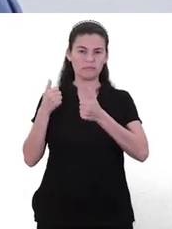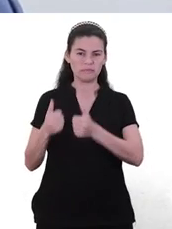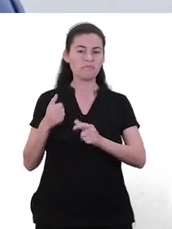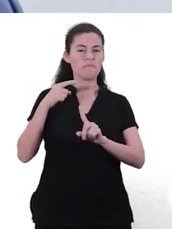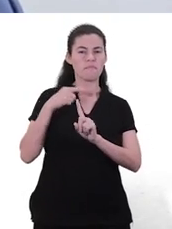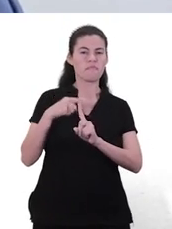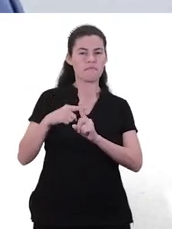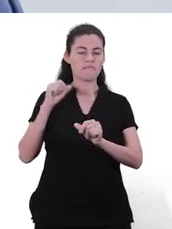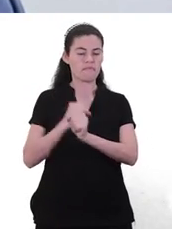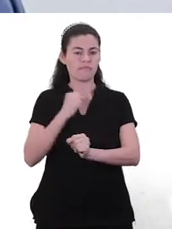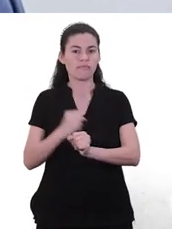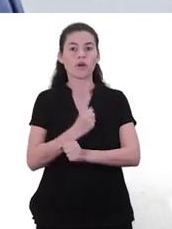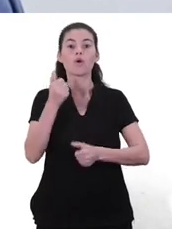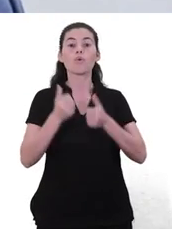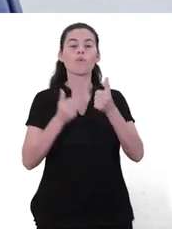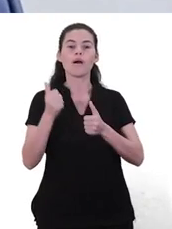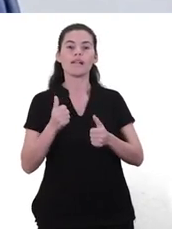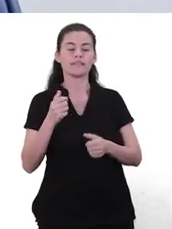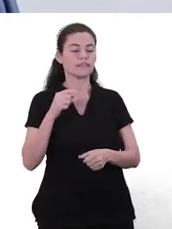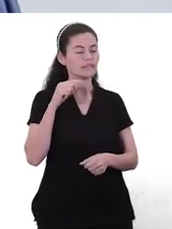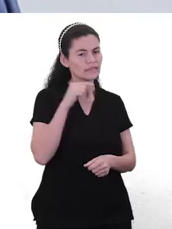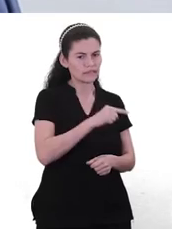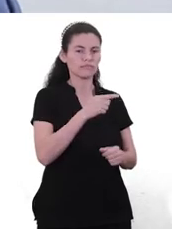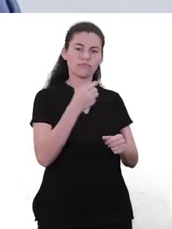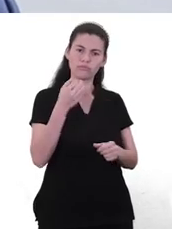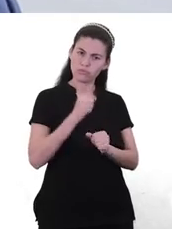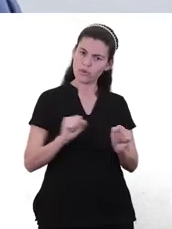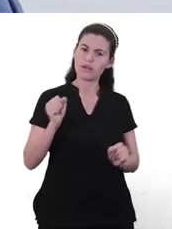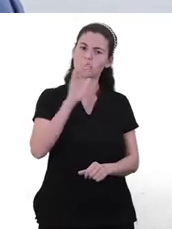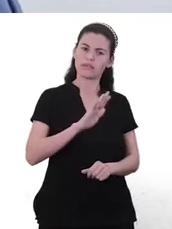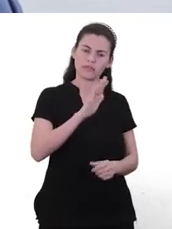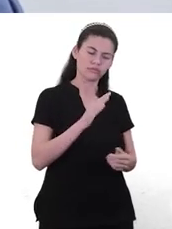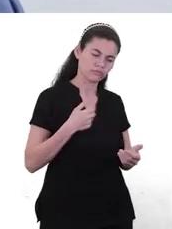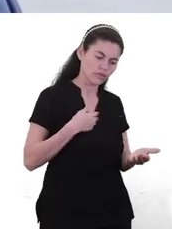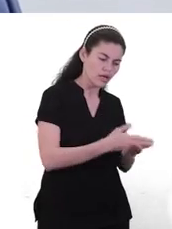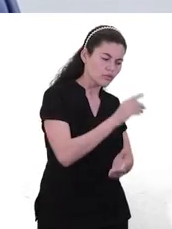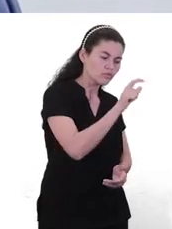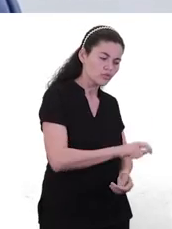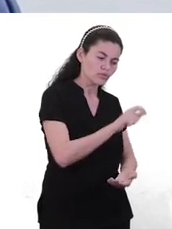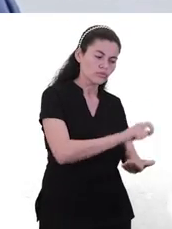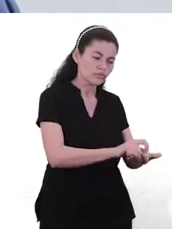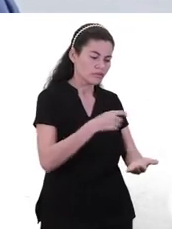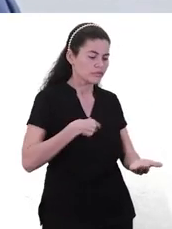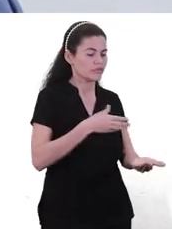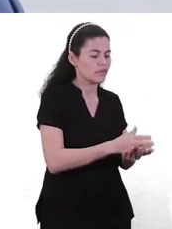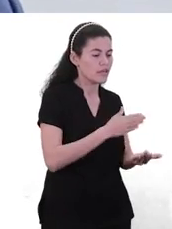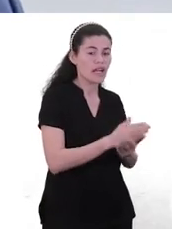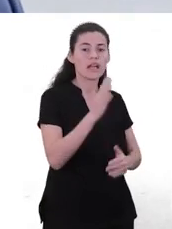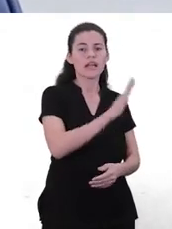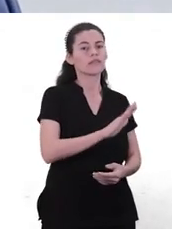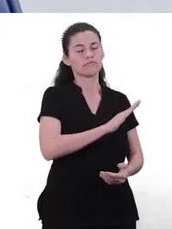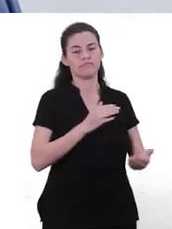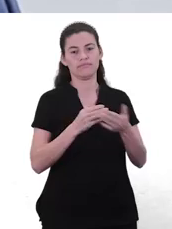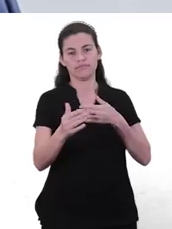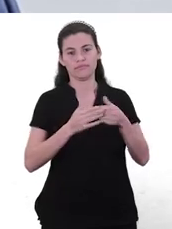situación de admitir, entre comillas, la culpa de que mi hijo se puede equivocar si lo hace solo? Y contrapesar en ese punto, ¿en